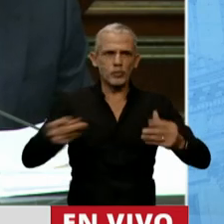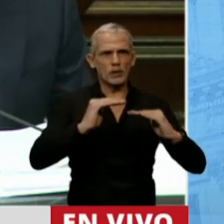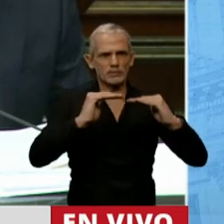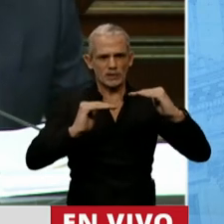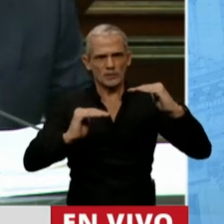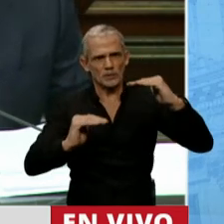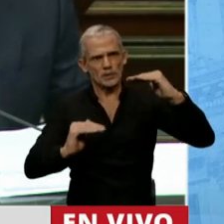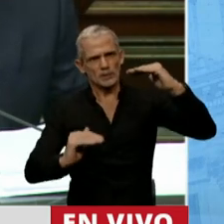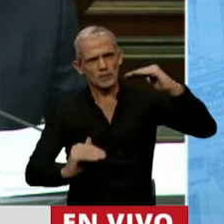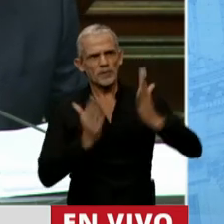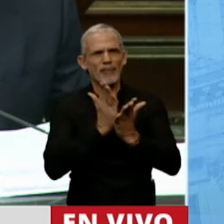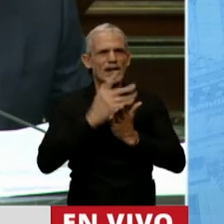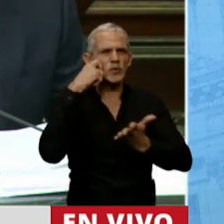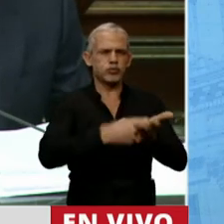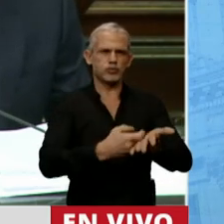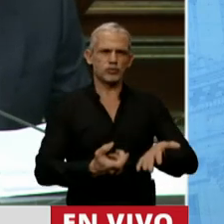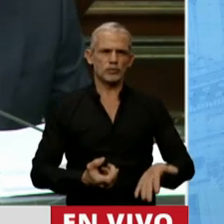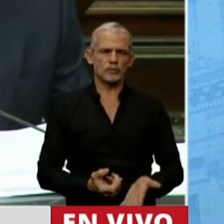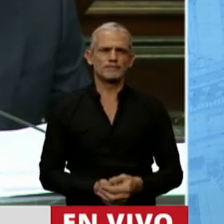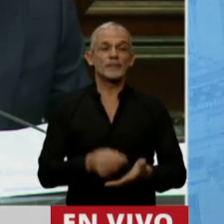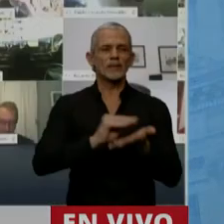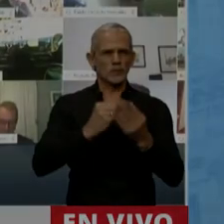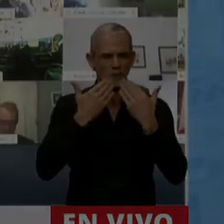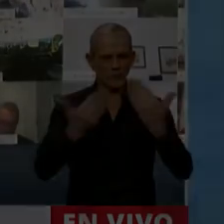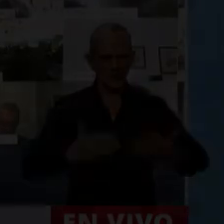desigualdades y viola derechos. Gracias. Diputada, gracias. Gracias.